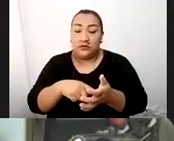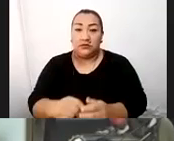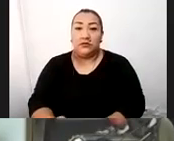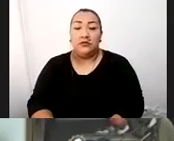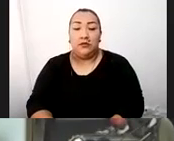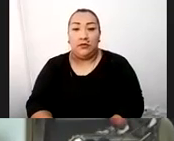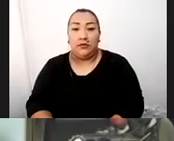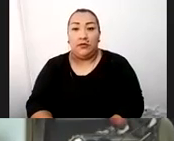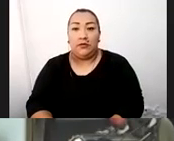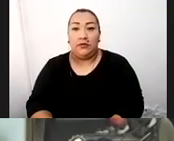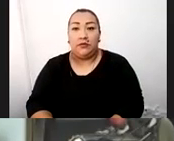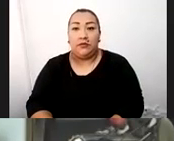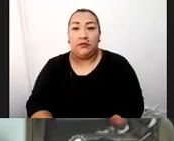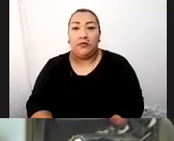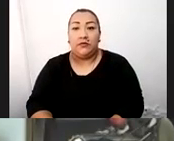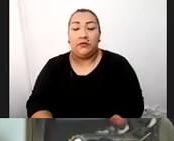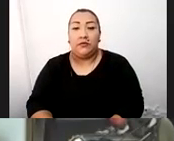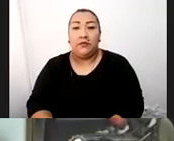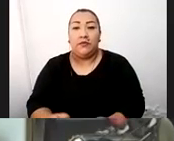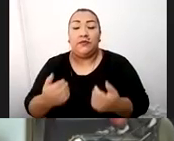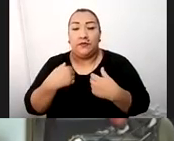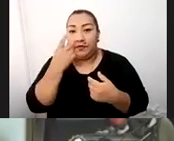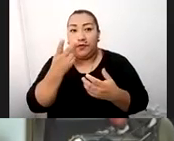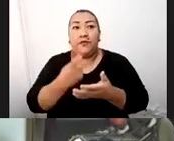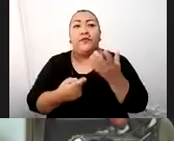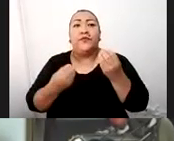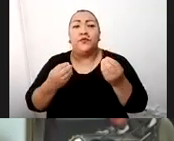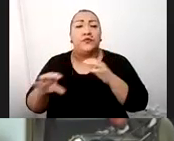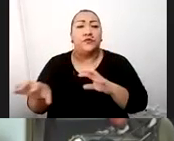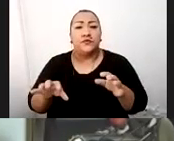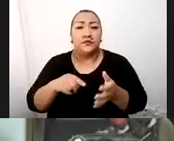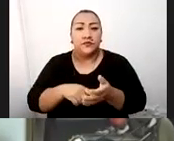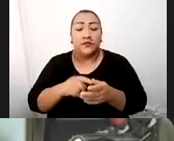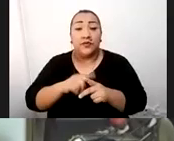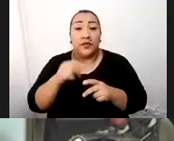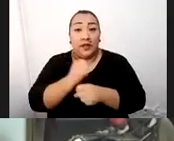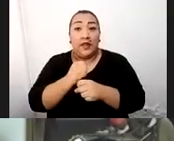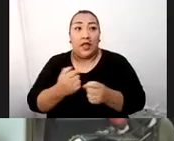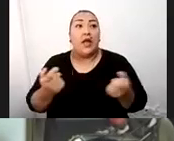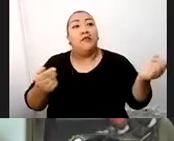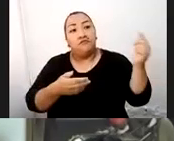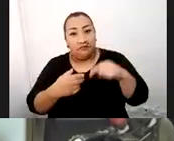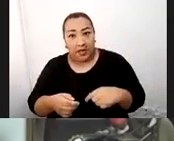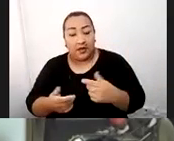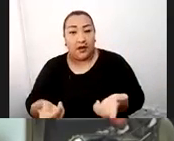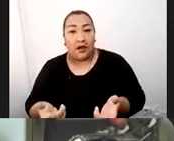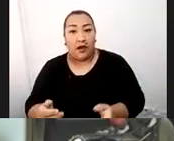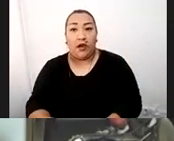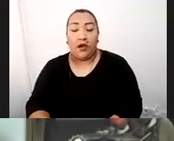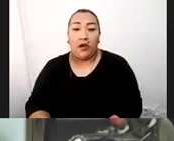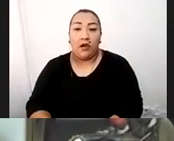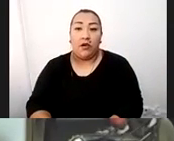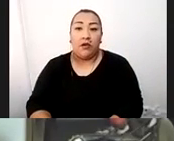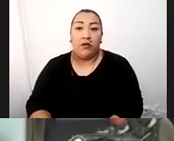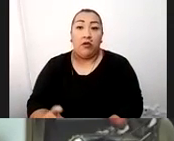central, demos las condiciones que se incentive que las producciones vengan. No es sencillo, el